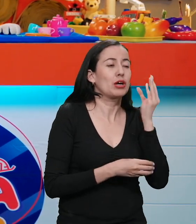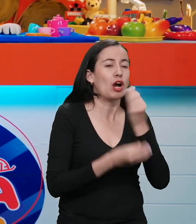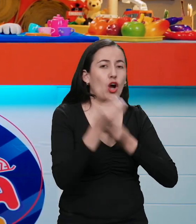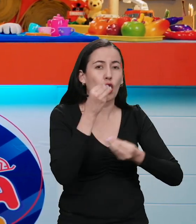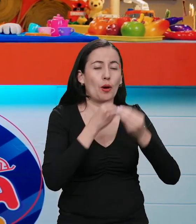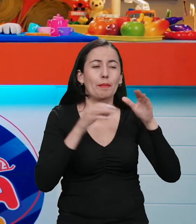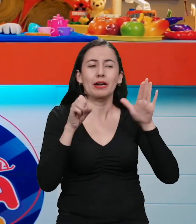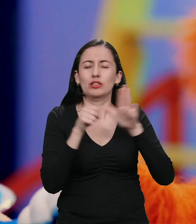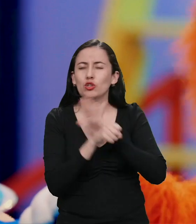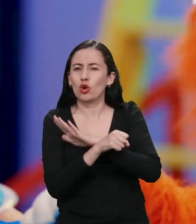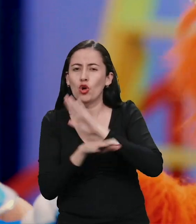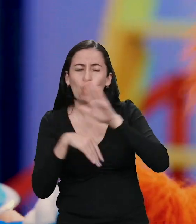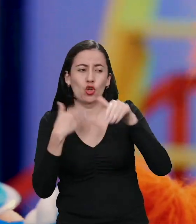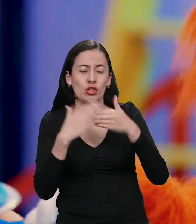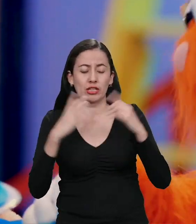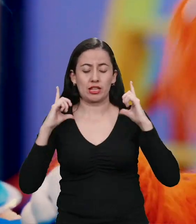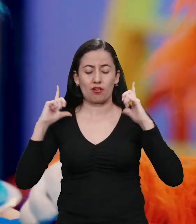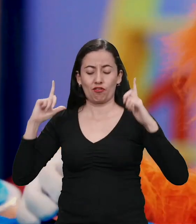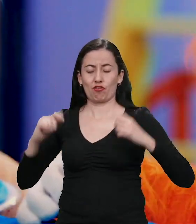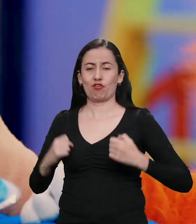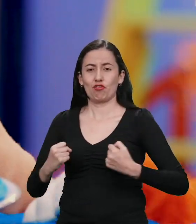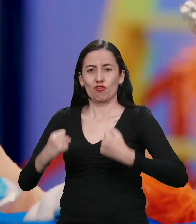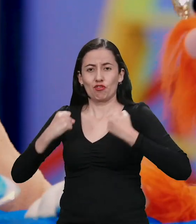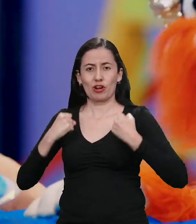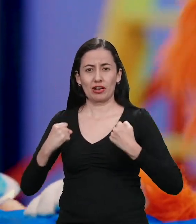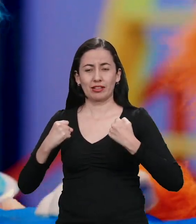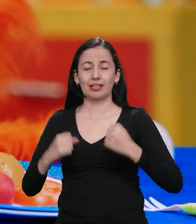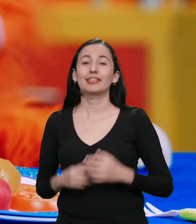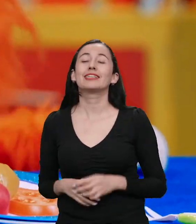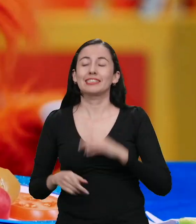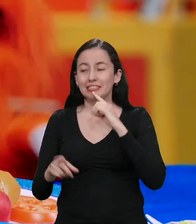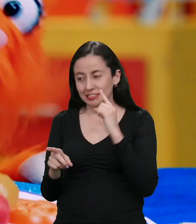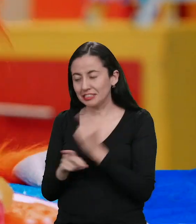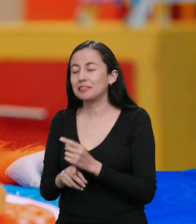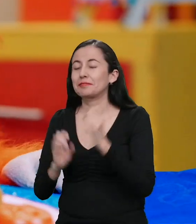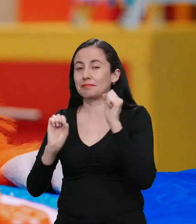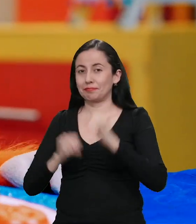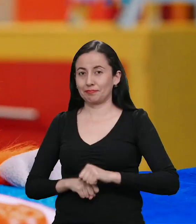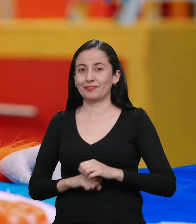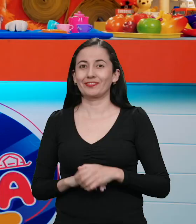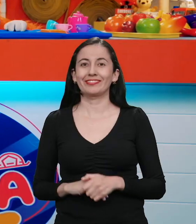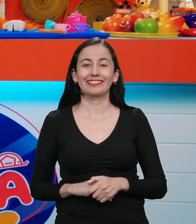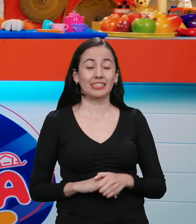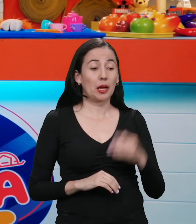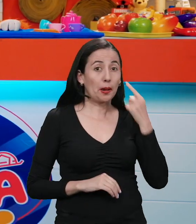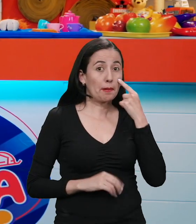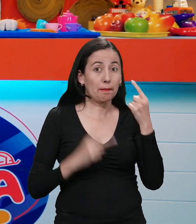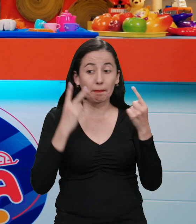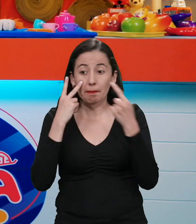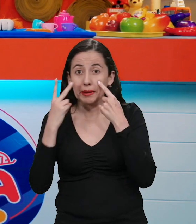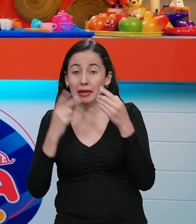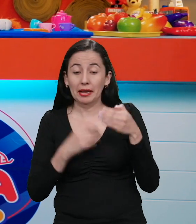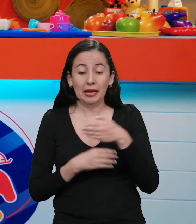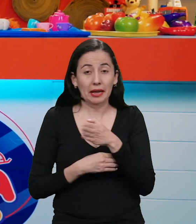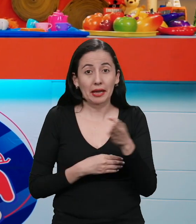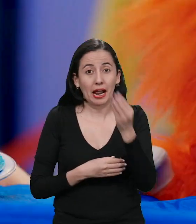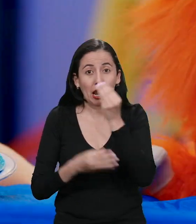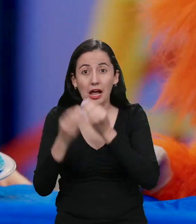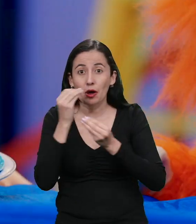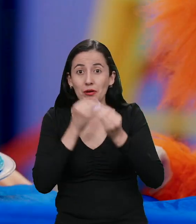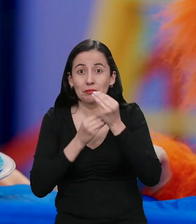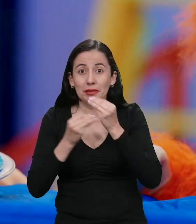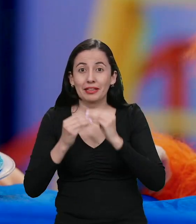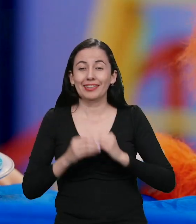comerte toda la comida para que estés muy sana y muy fuerte. Ay, claro que sí, duchito. Mira ese pescadito como lo dice. ¡Ay,